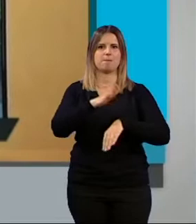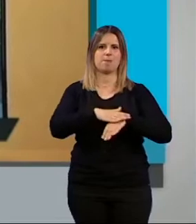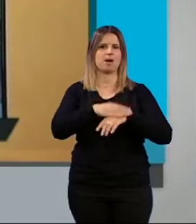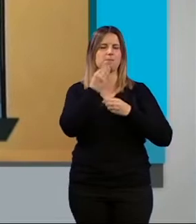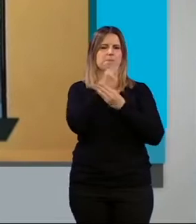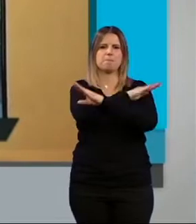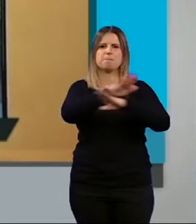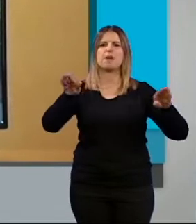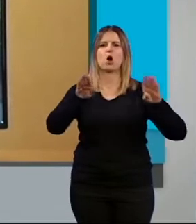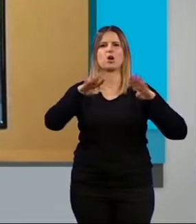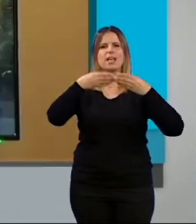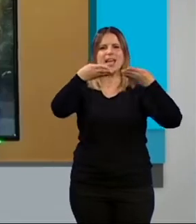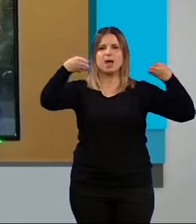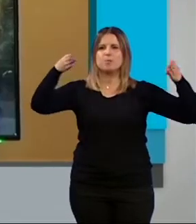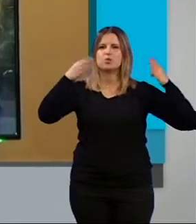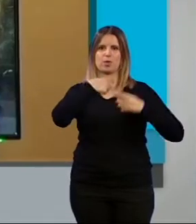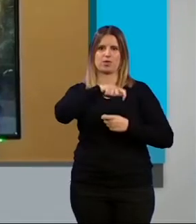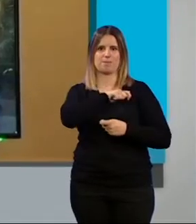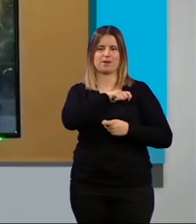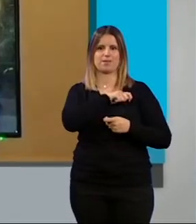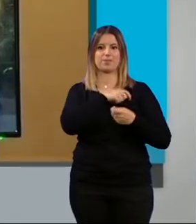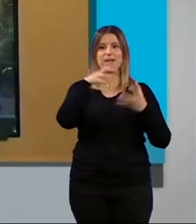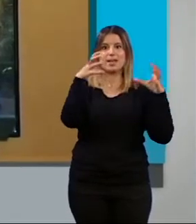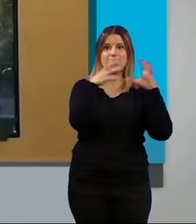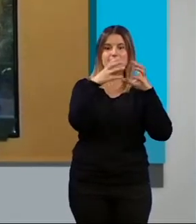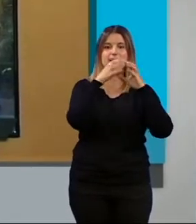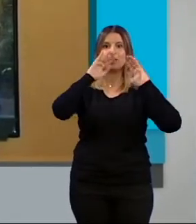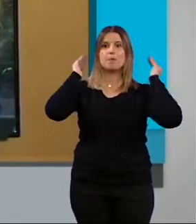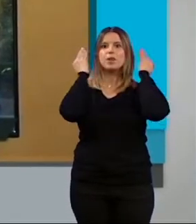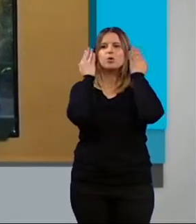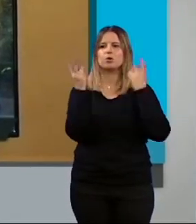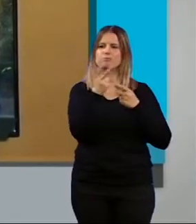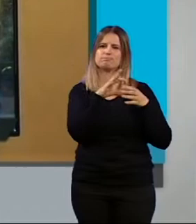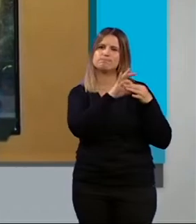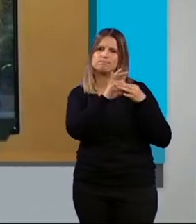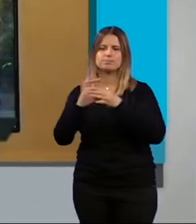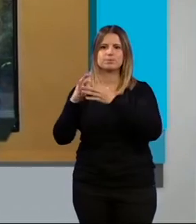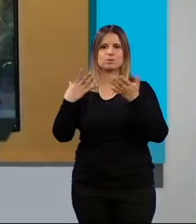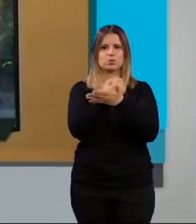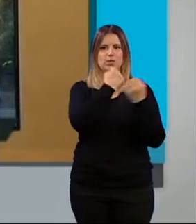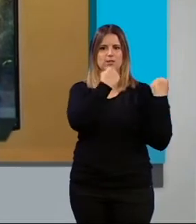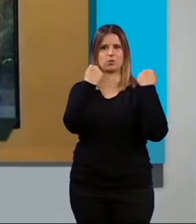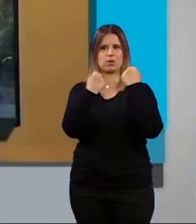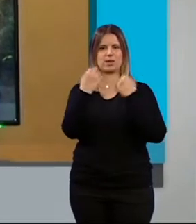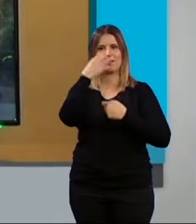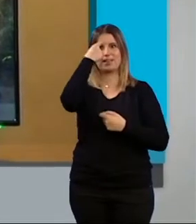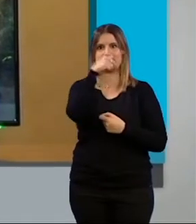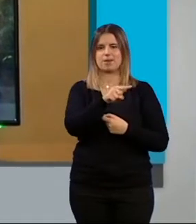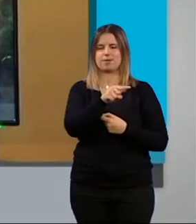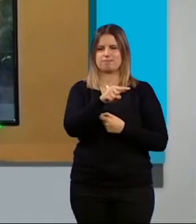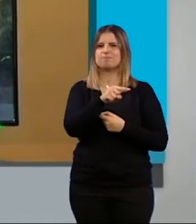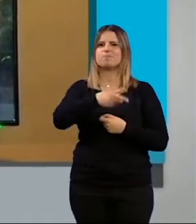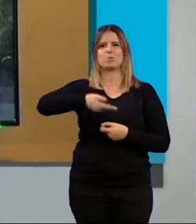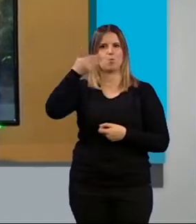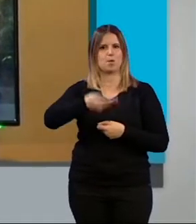exposición inmersiva española. Granada y el Palacio de Congresos tienen que ir a la par y todas las instituciones debemos de saber que es un punto de